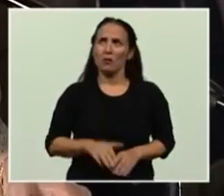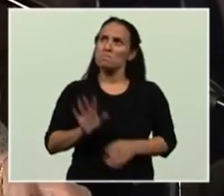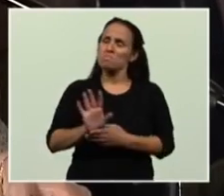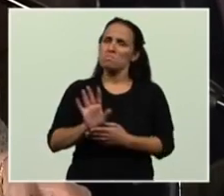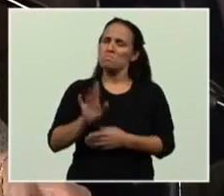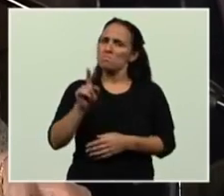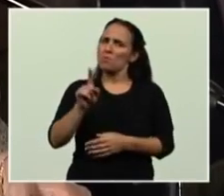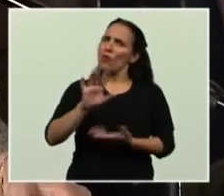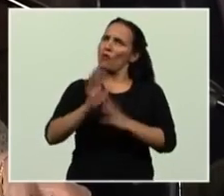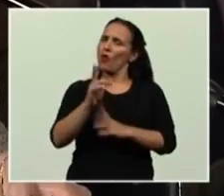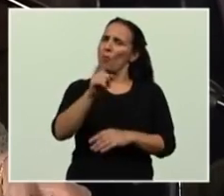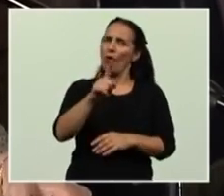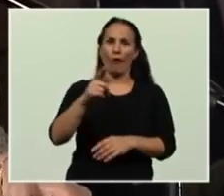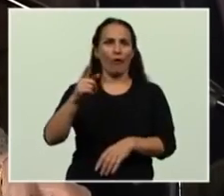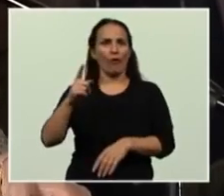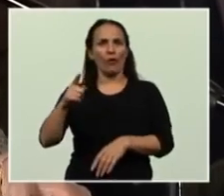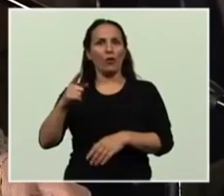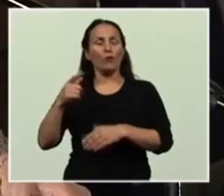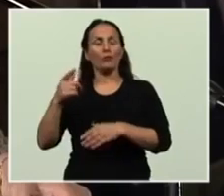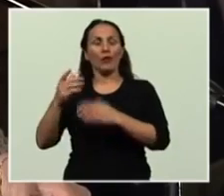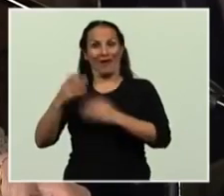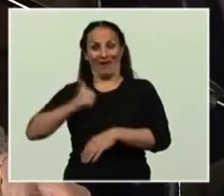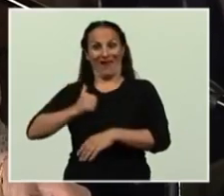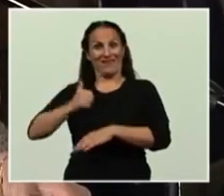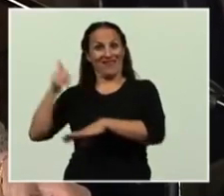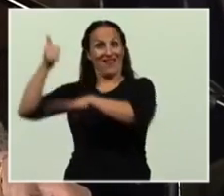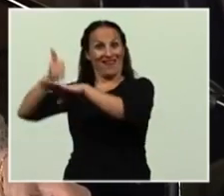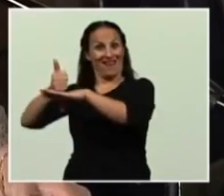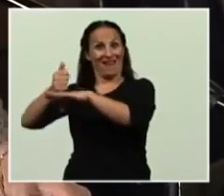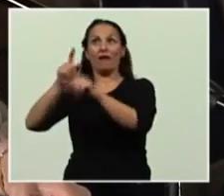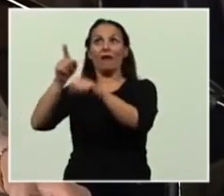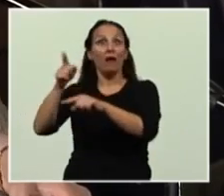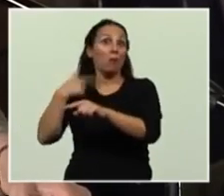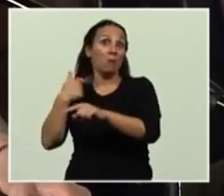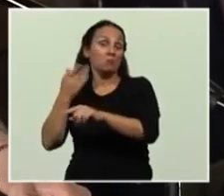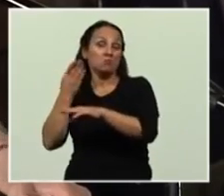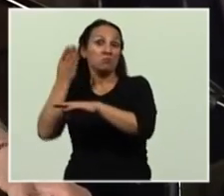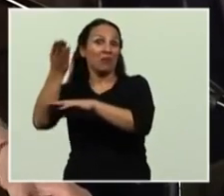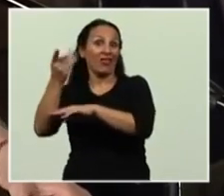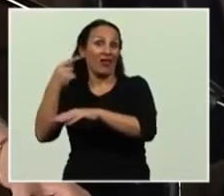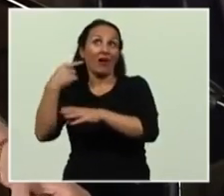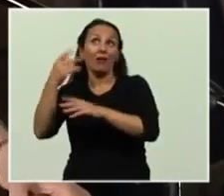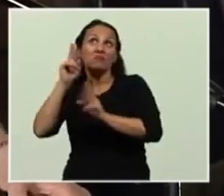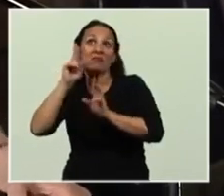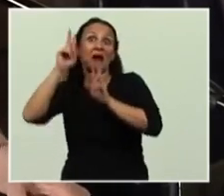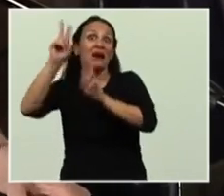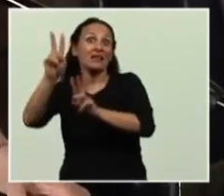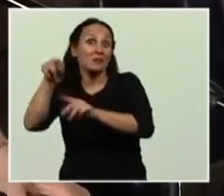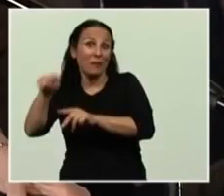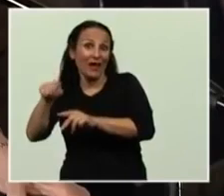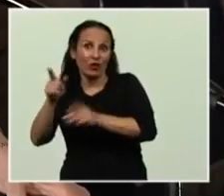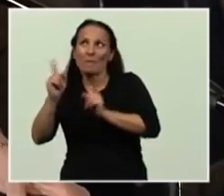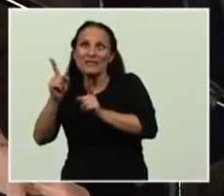increpó a nuestro ministro, a nuestro canciller, que solamente había pedido que se respetara